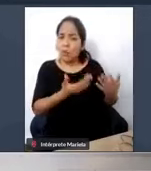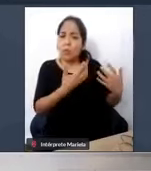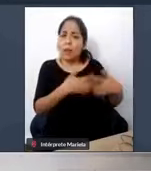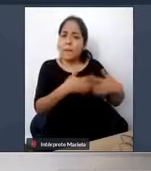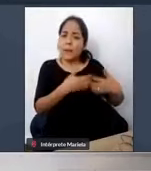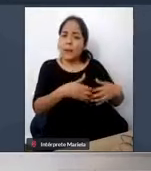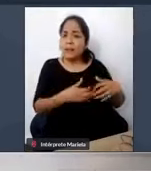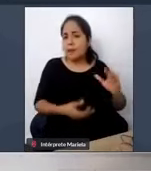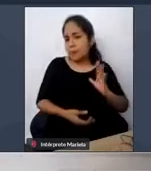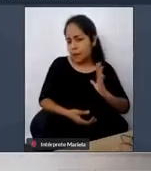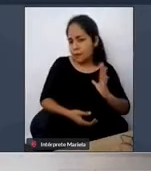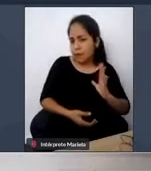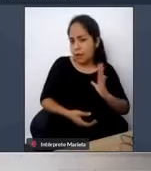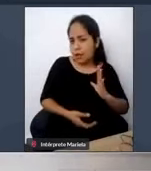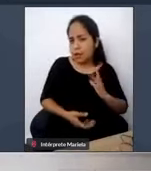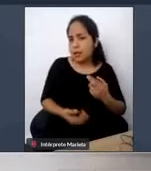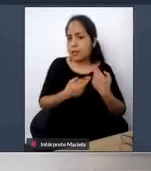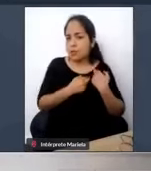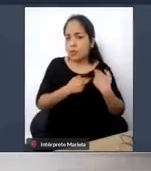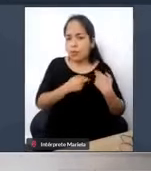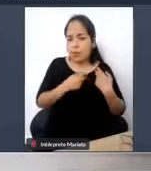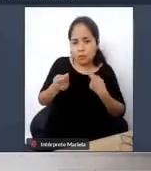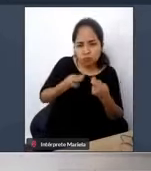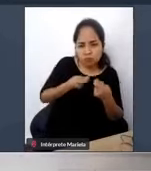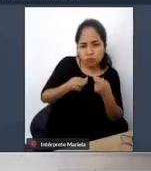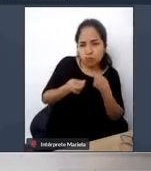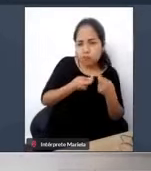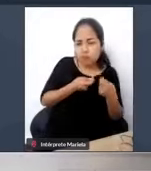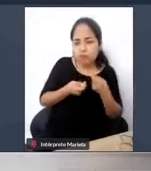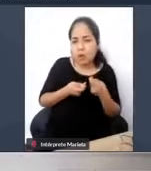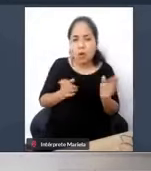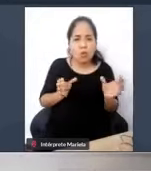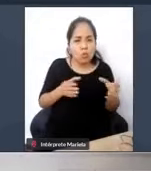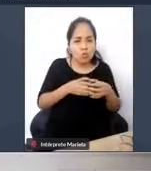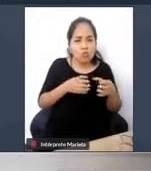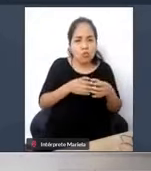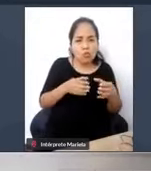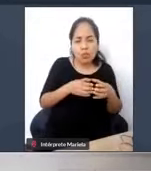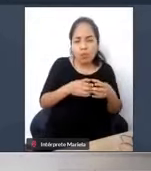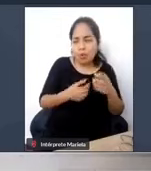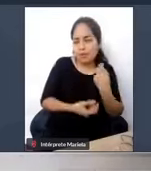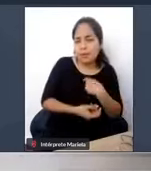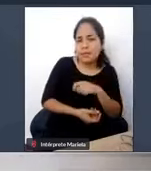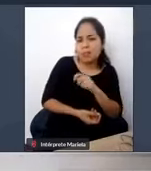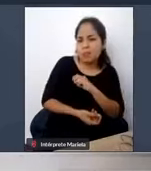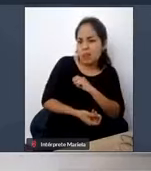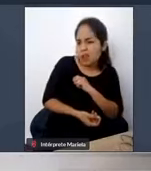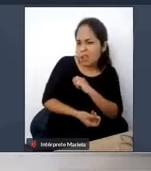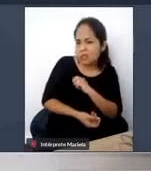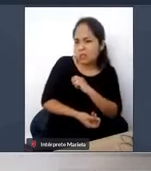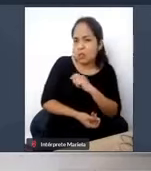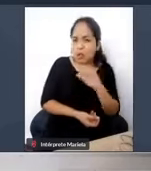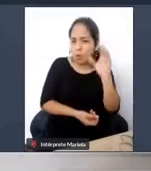grupo, un consorcio español-coreano, tengo entendido.